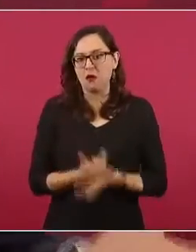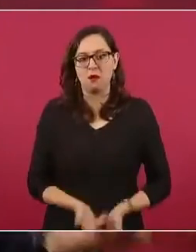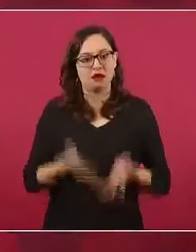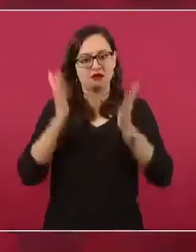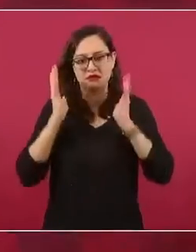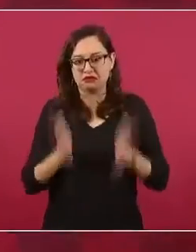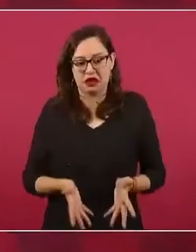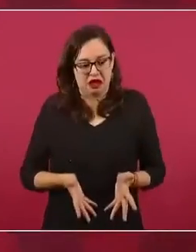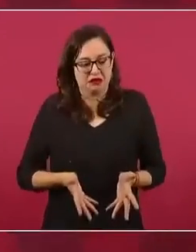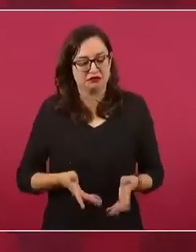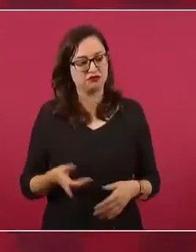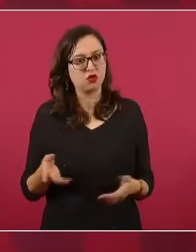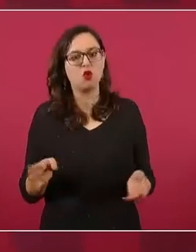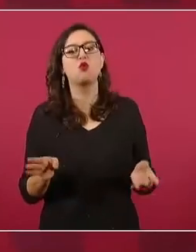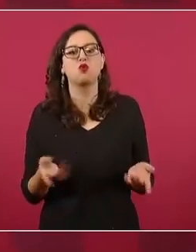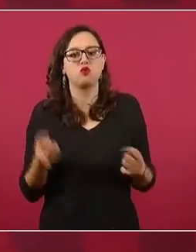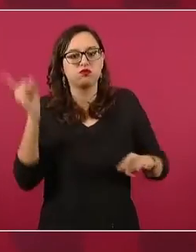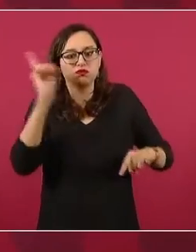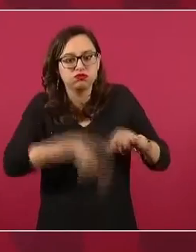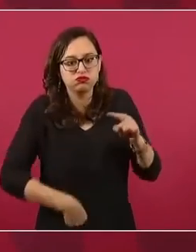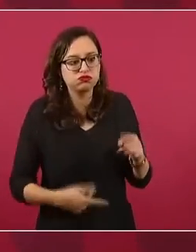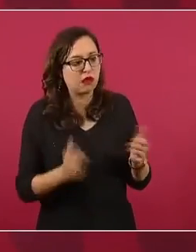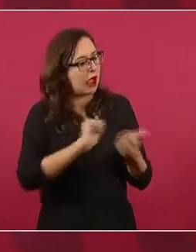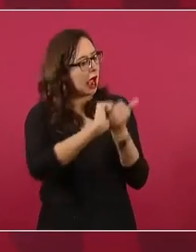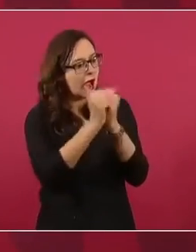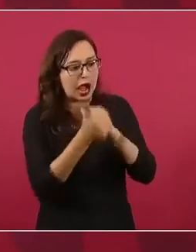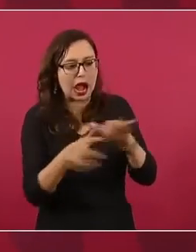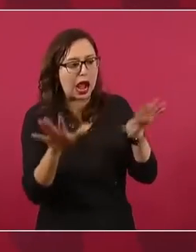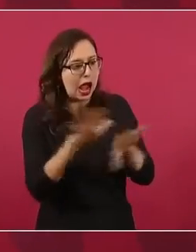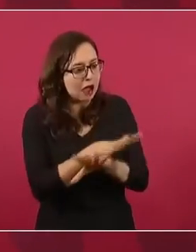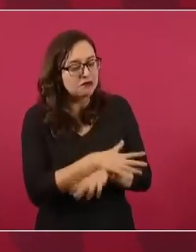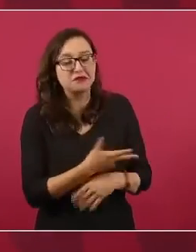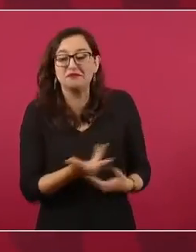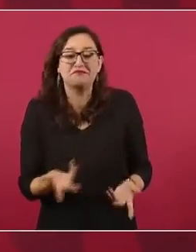eso